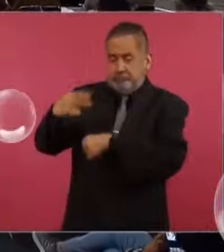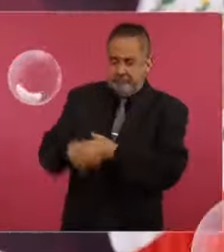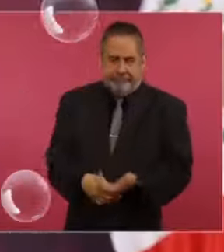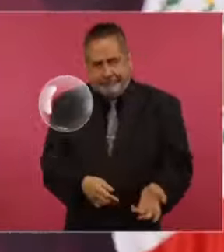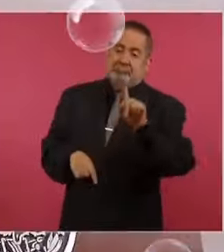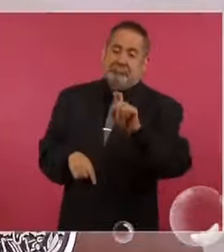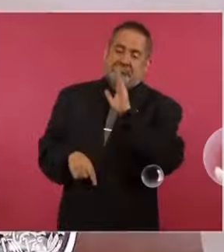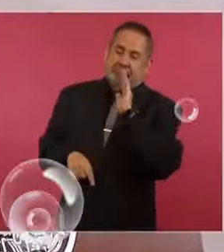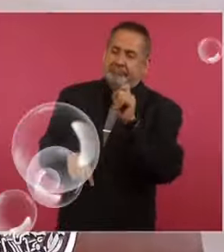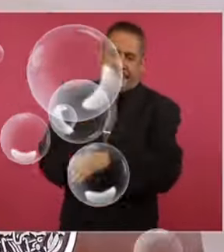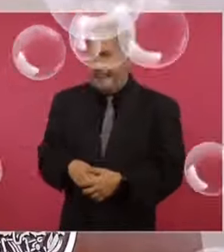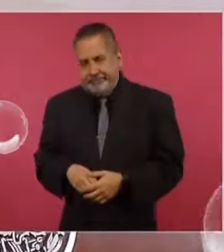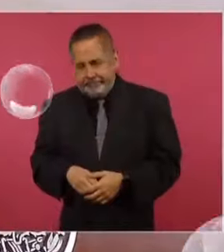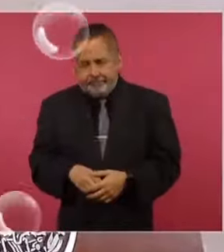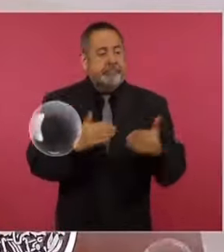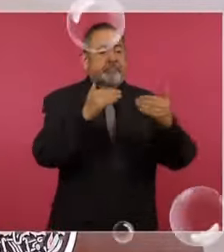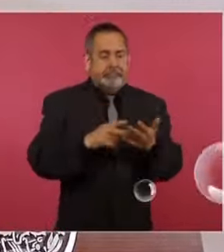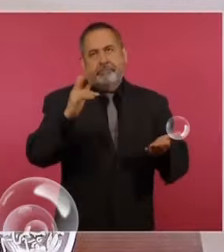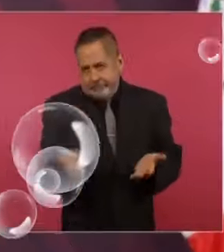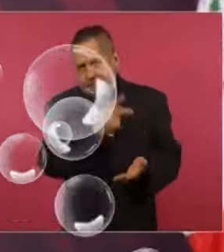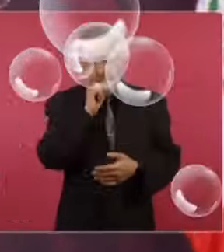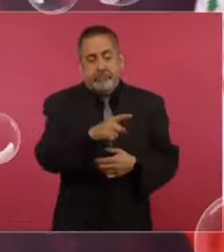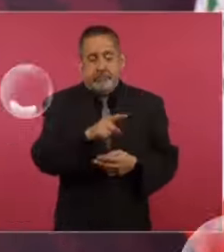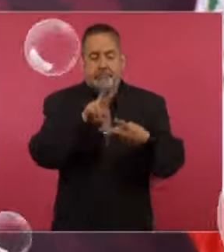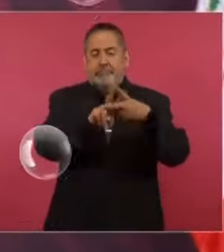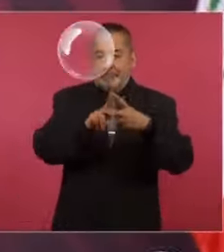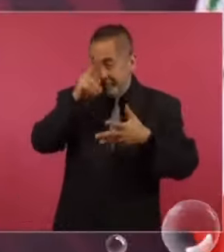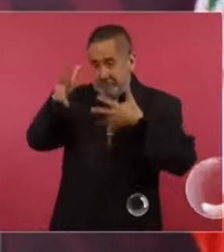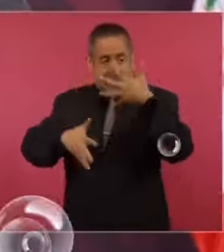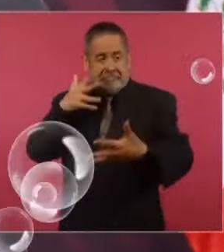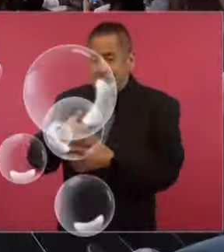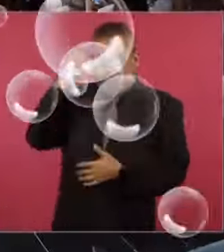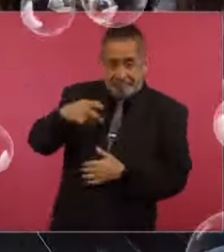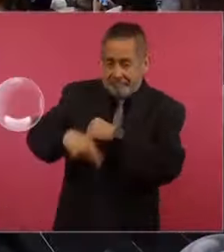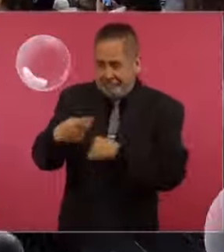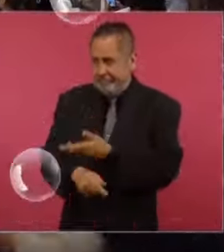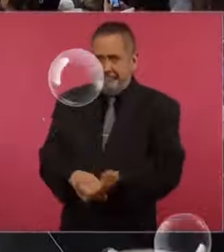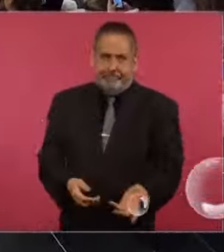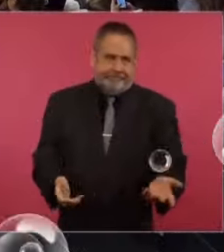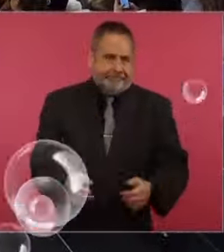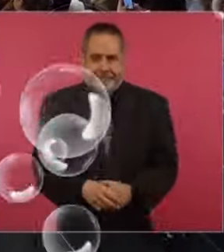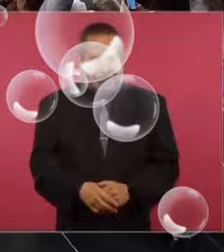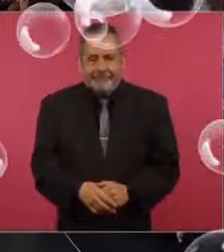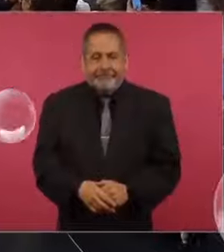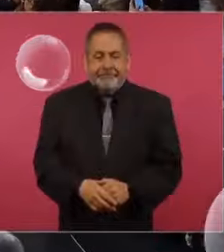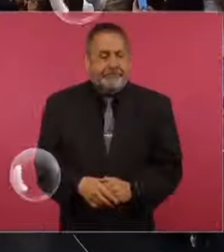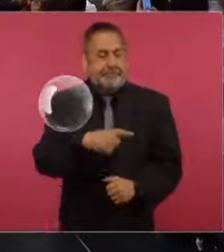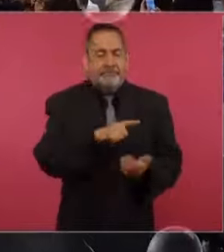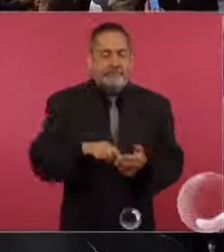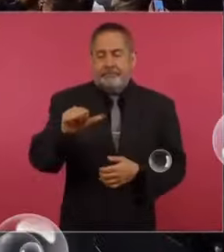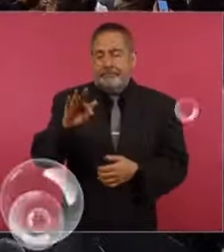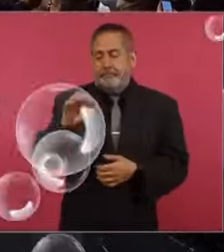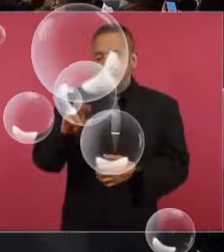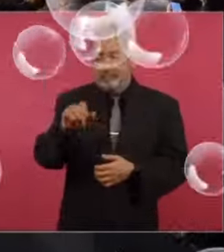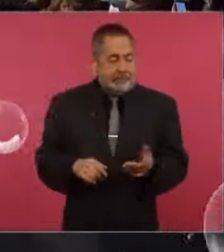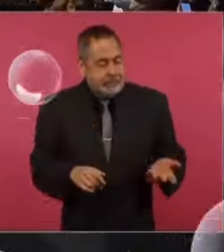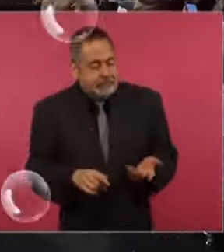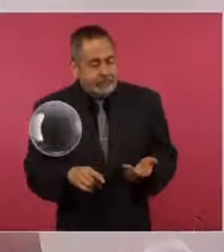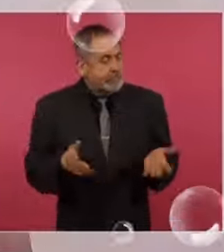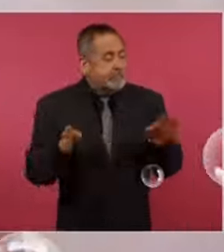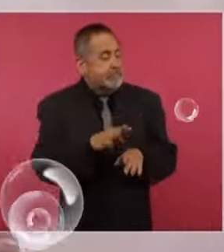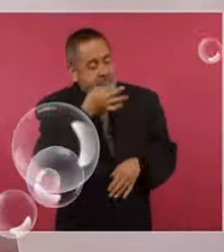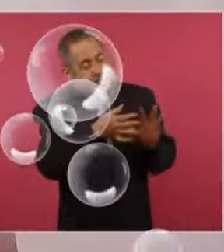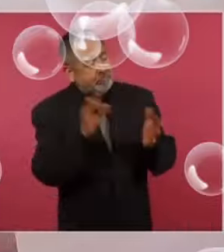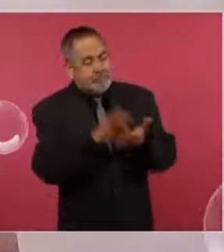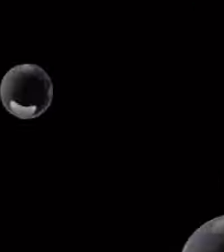Ya terminó lo del agua y van con lo de la violencia. Porque esto de los Afores, pues ya